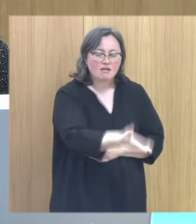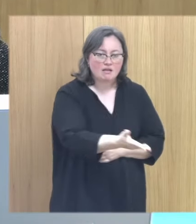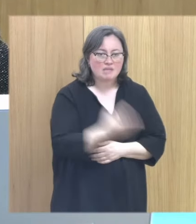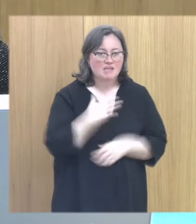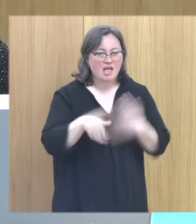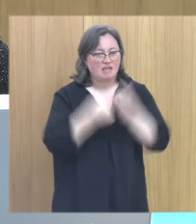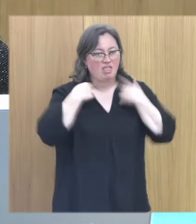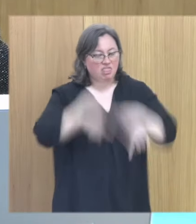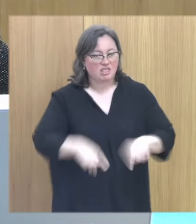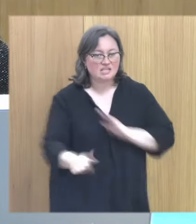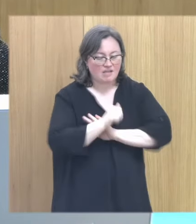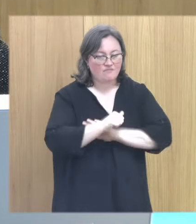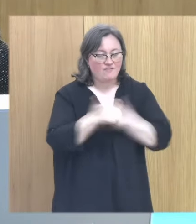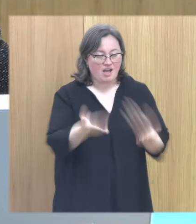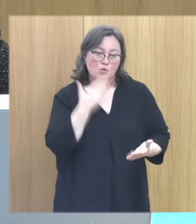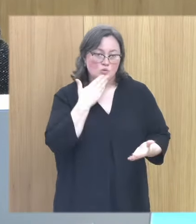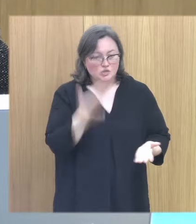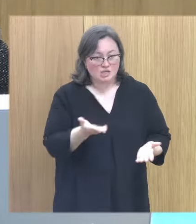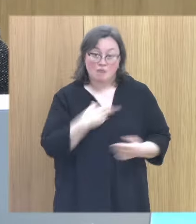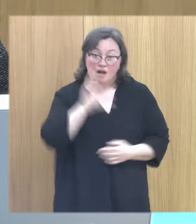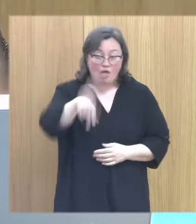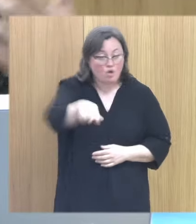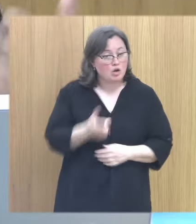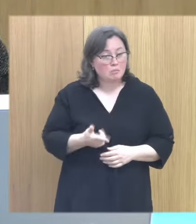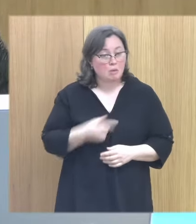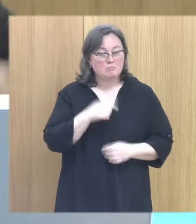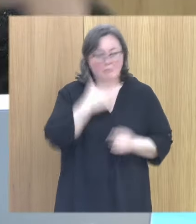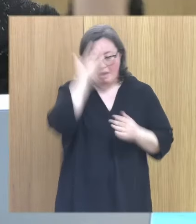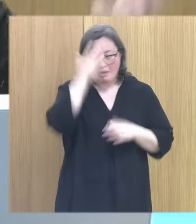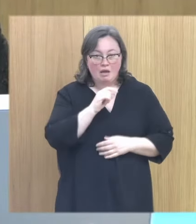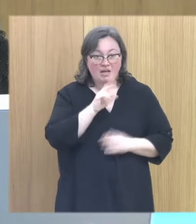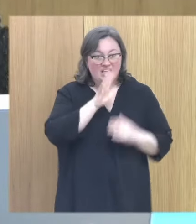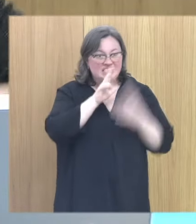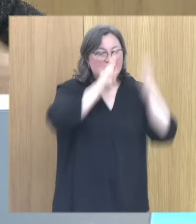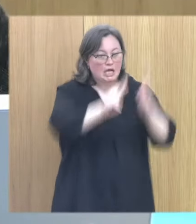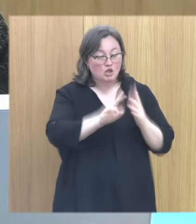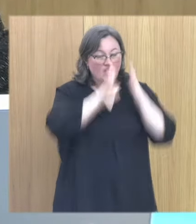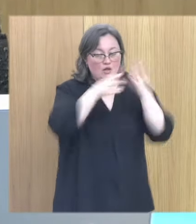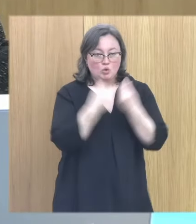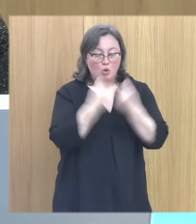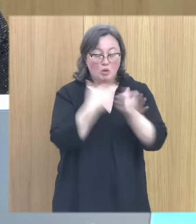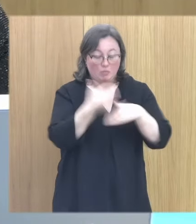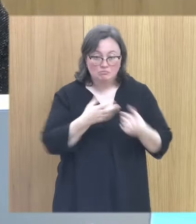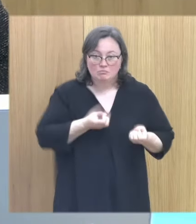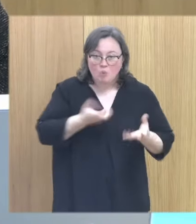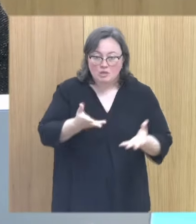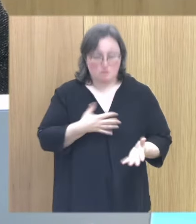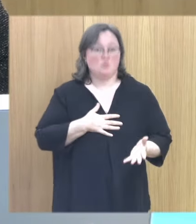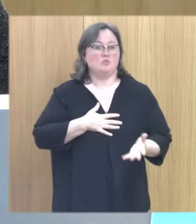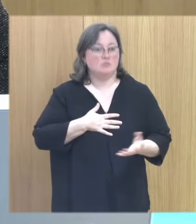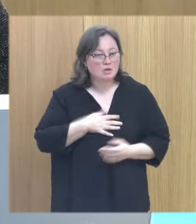timadas y tienen razón cuando la persona después de siete años o de diez años de estar juntos de repente le cuentan esto y